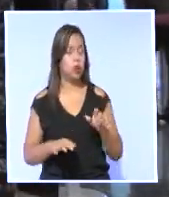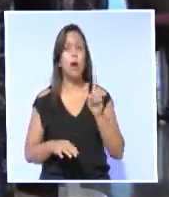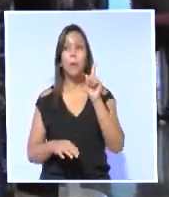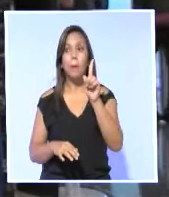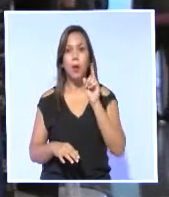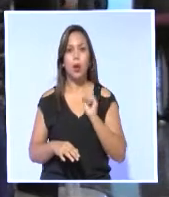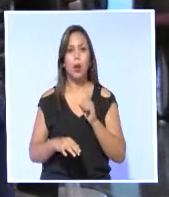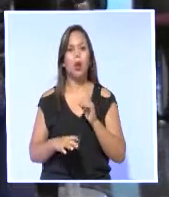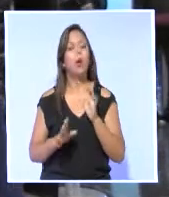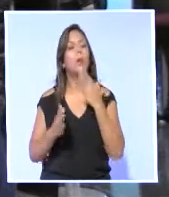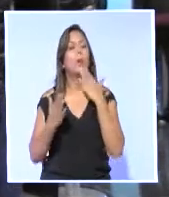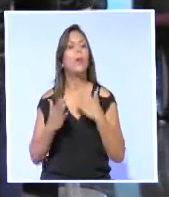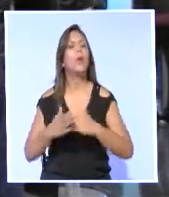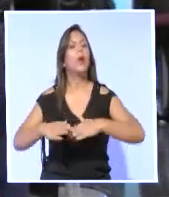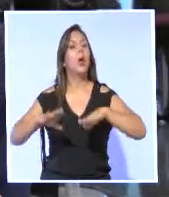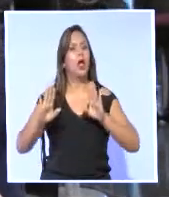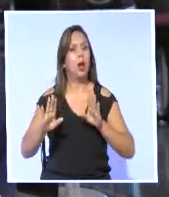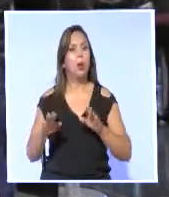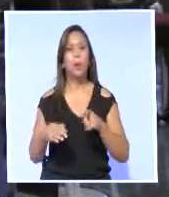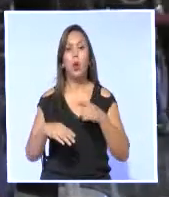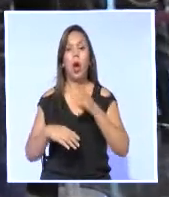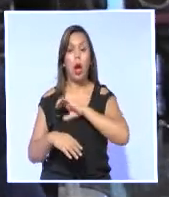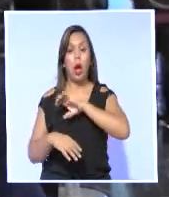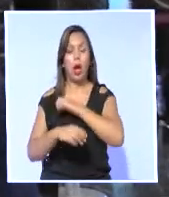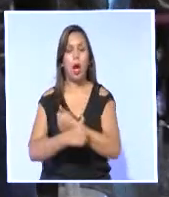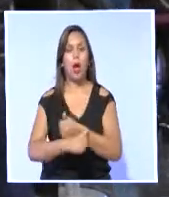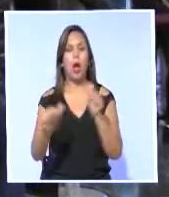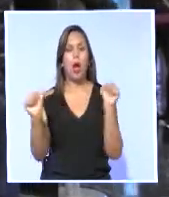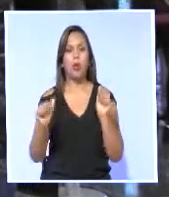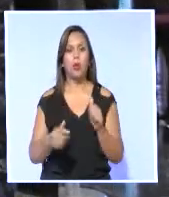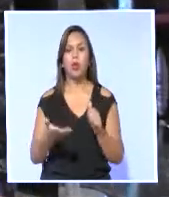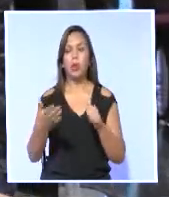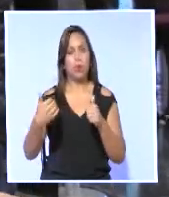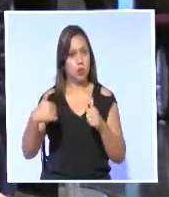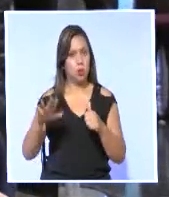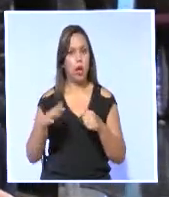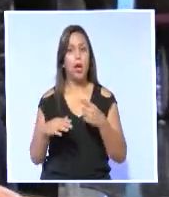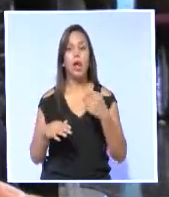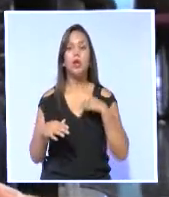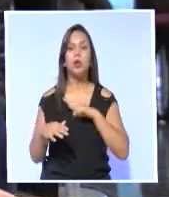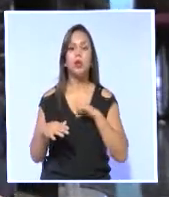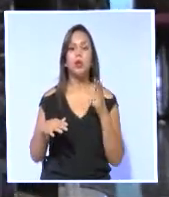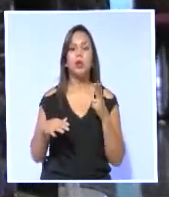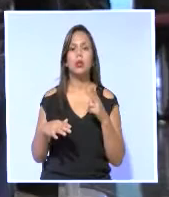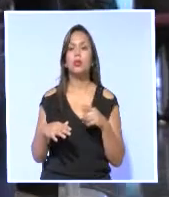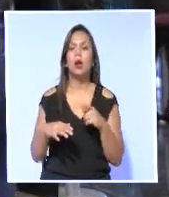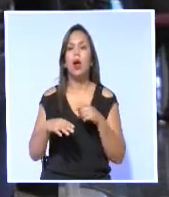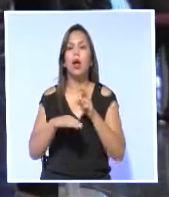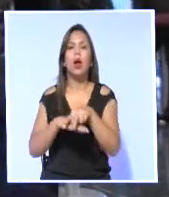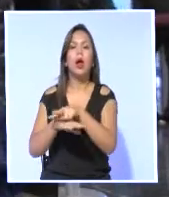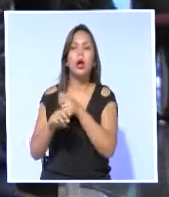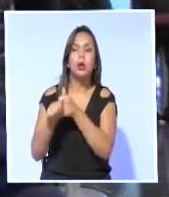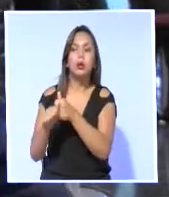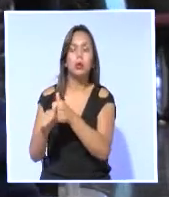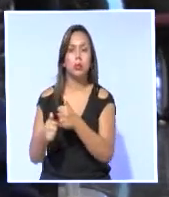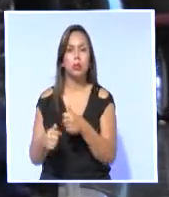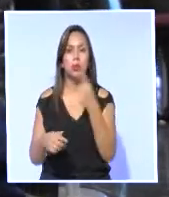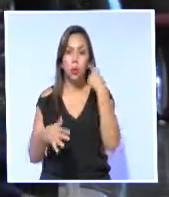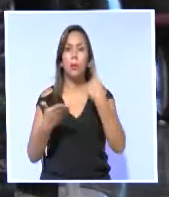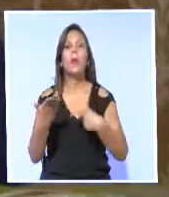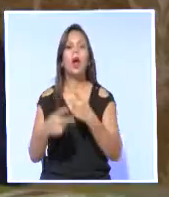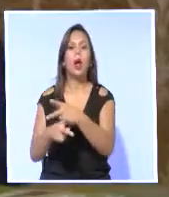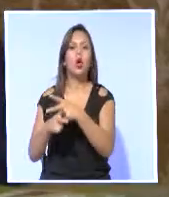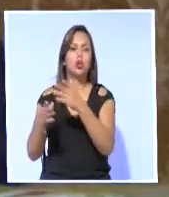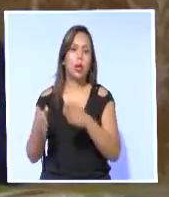violar la autonomía de los gobiernos locales que ya tienen sus propios órganos de fiscalización que la gente elige, sino para qué tenemos